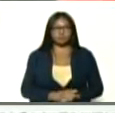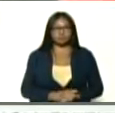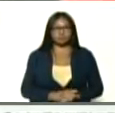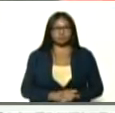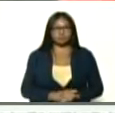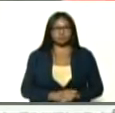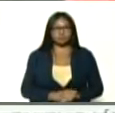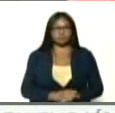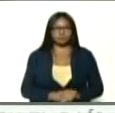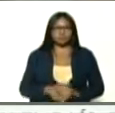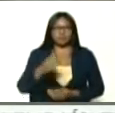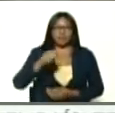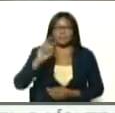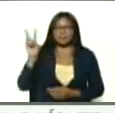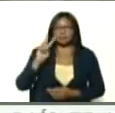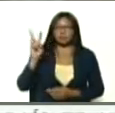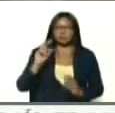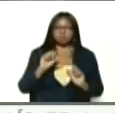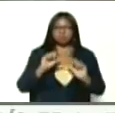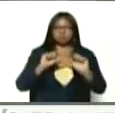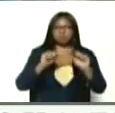aquí en Venezuela, entró la variante,